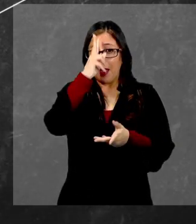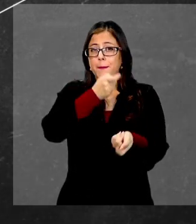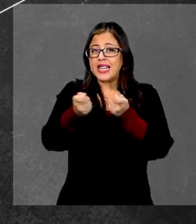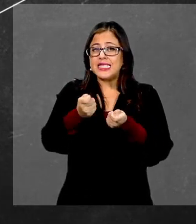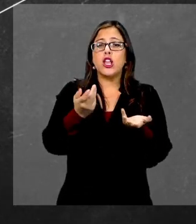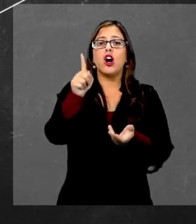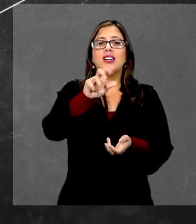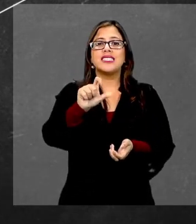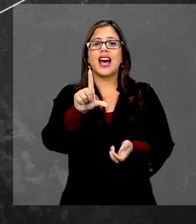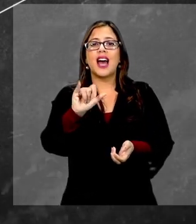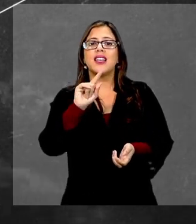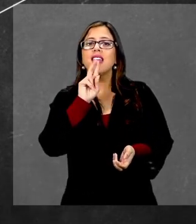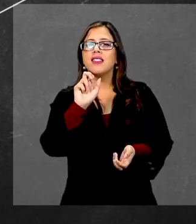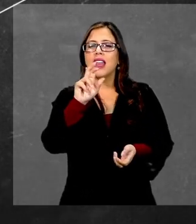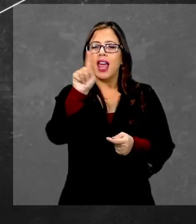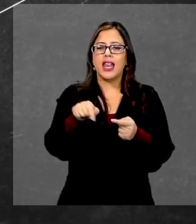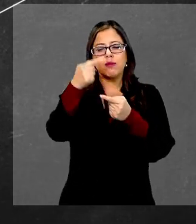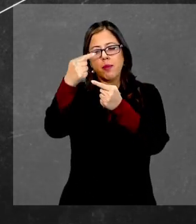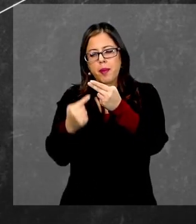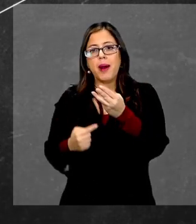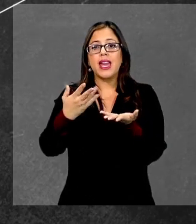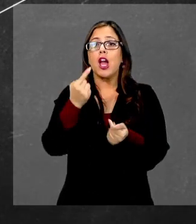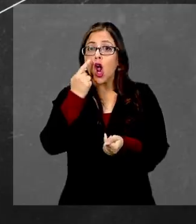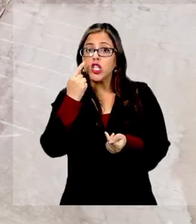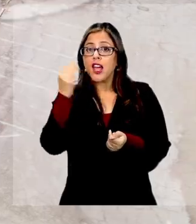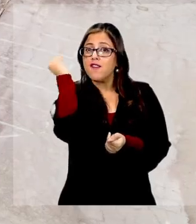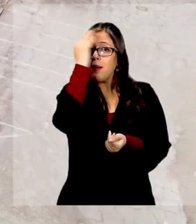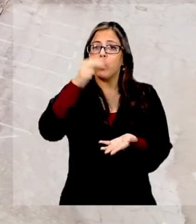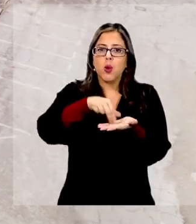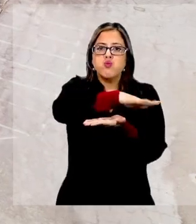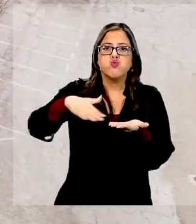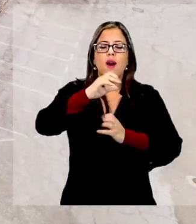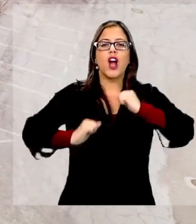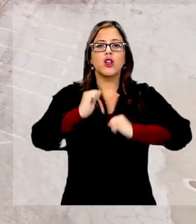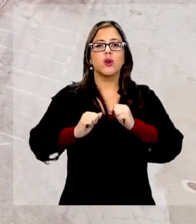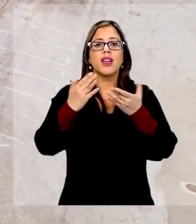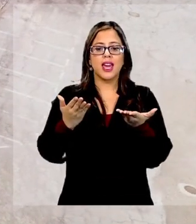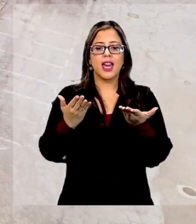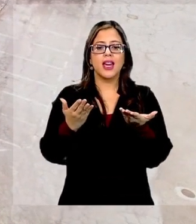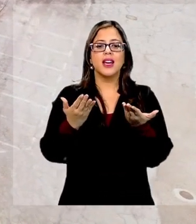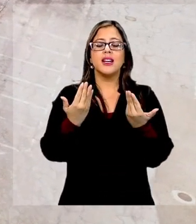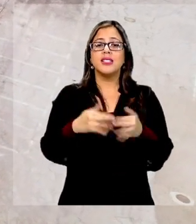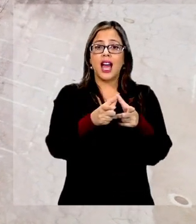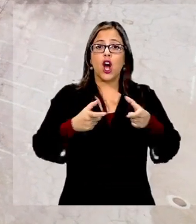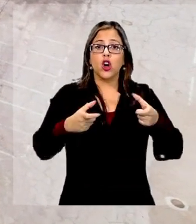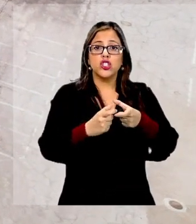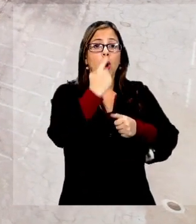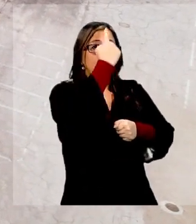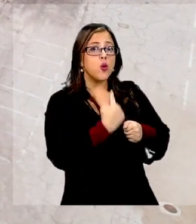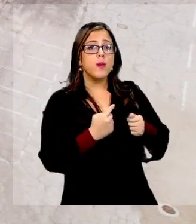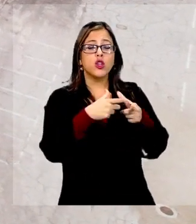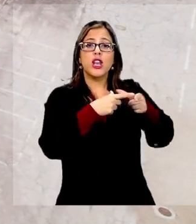alufreras y otros lugares, se les conoce como pueblos industriales. El Consejo de Monumentos Nacionales decidió proteger el